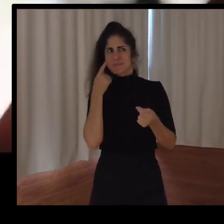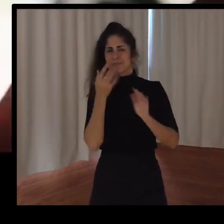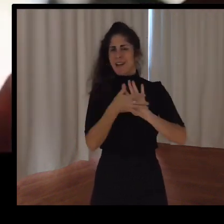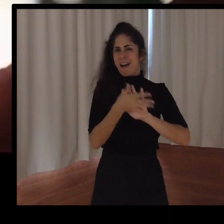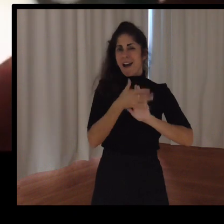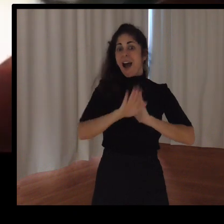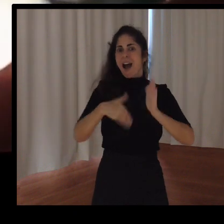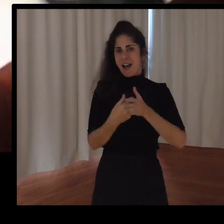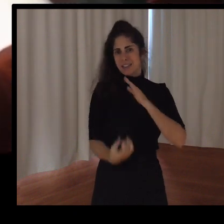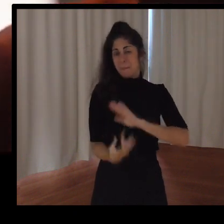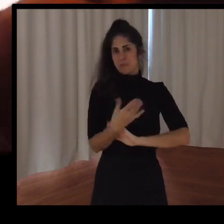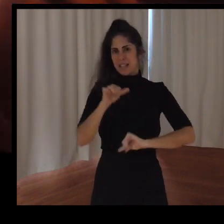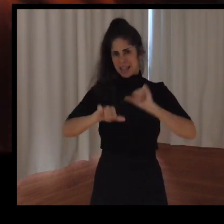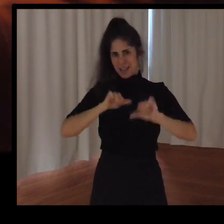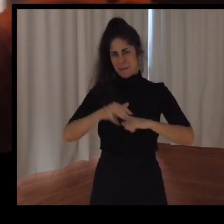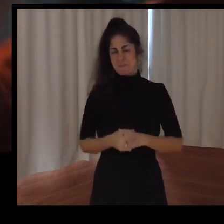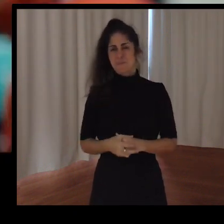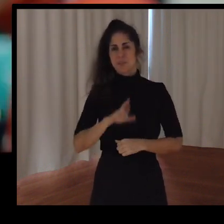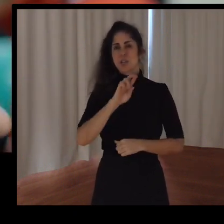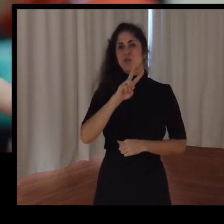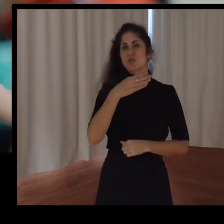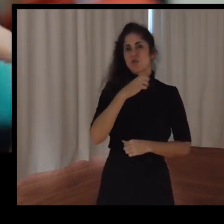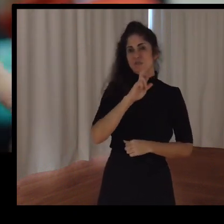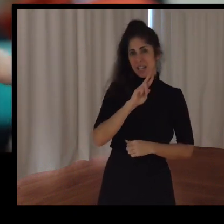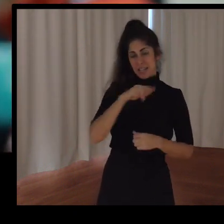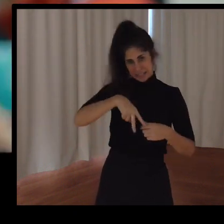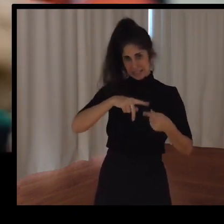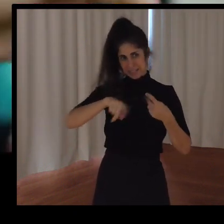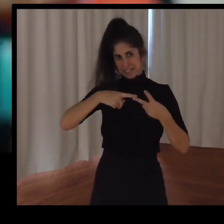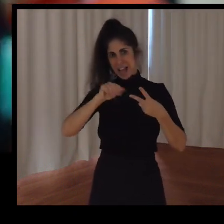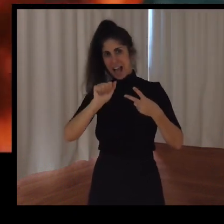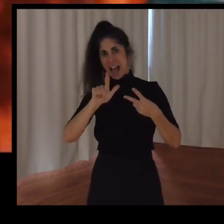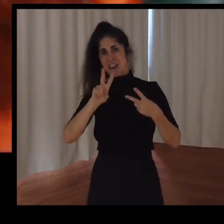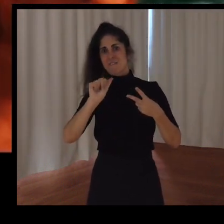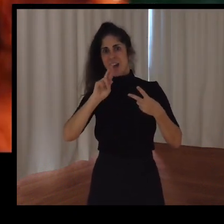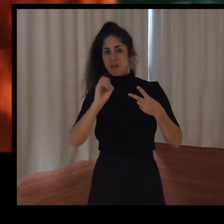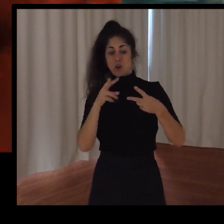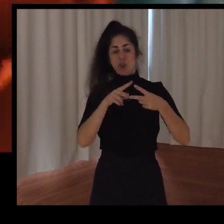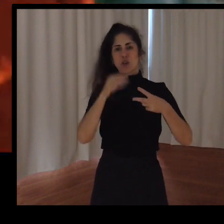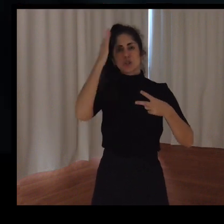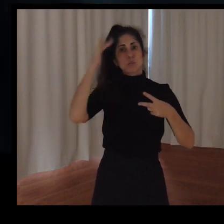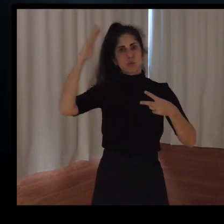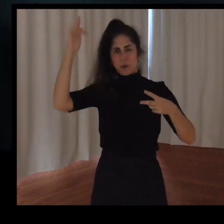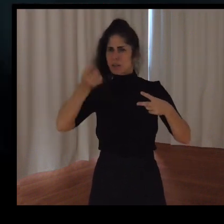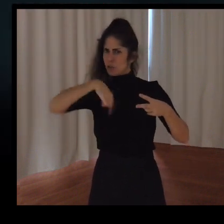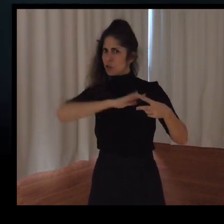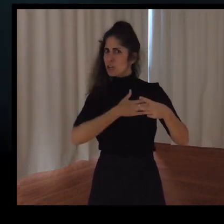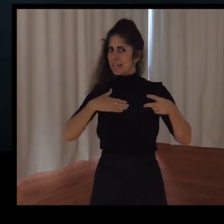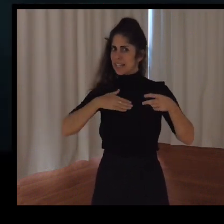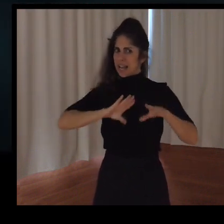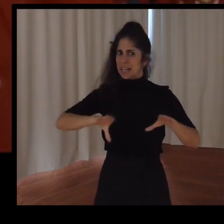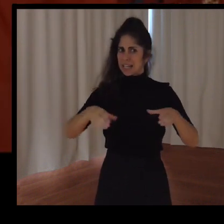tuvieron un sueño, que era jugar en el elástic. Entonces, debido a sus características